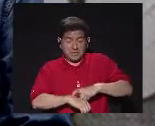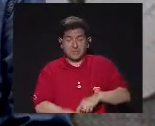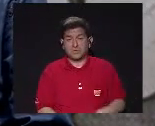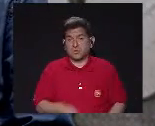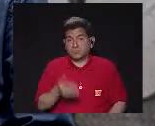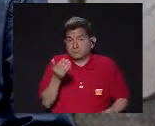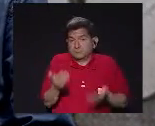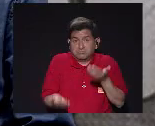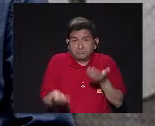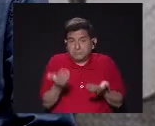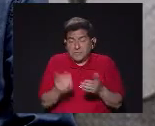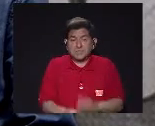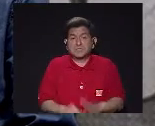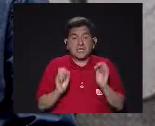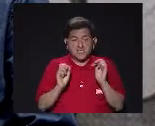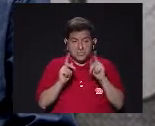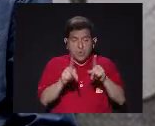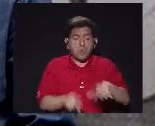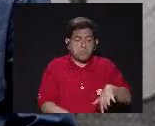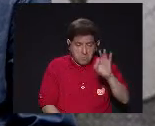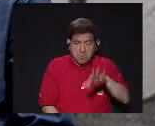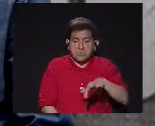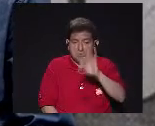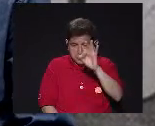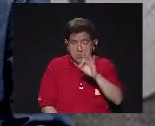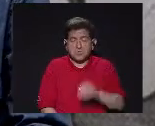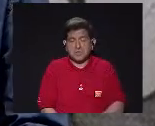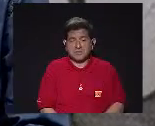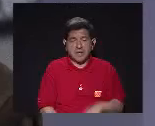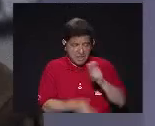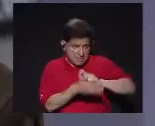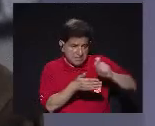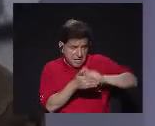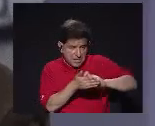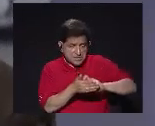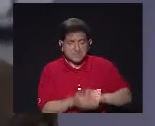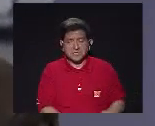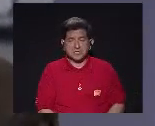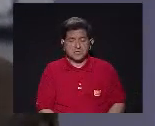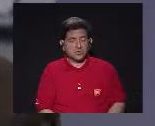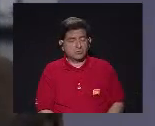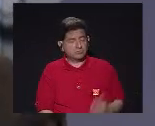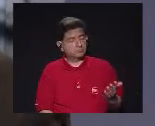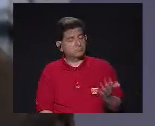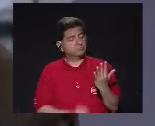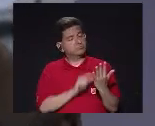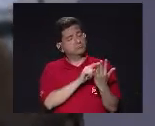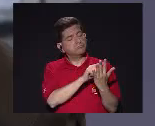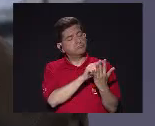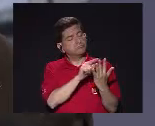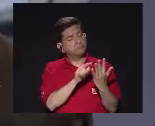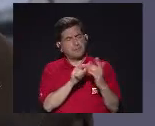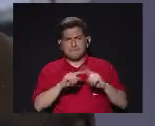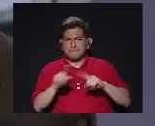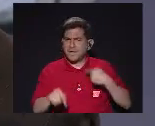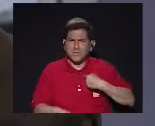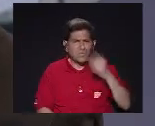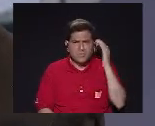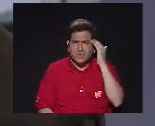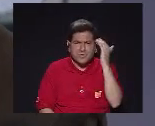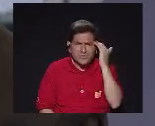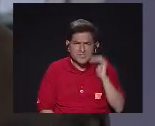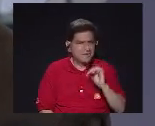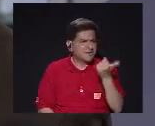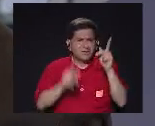si bien es cierto Hubo una Posibilidad De selección De letras Por parte nuestra Pero esa Esa cosa De no conocer